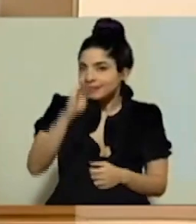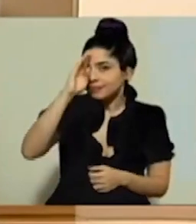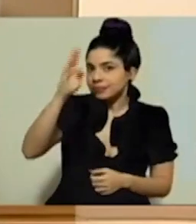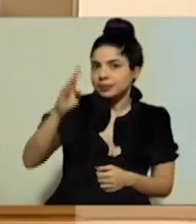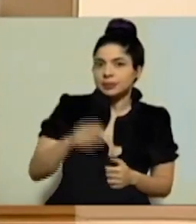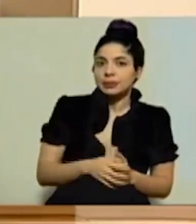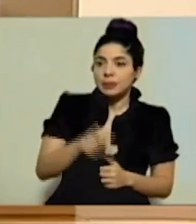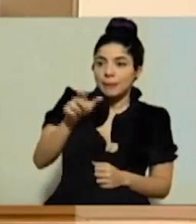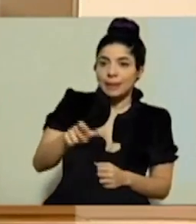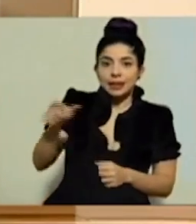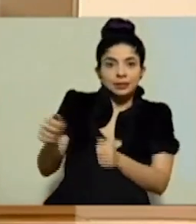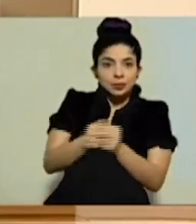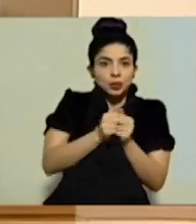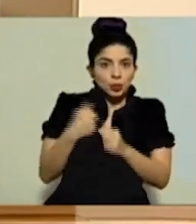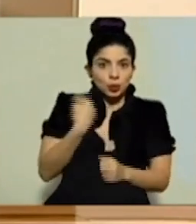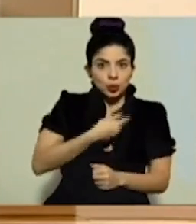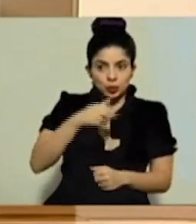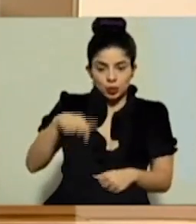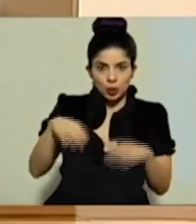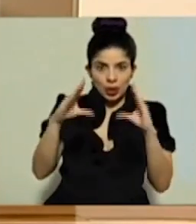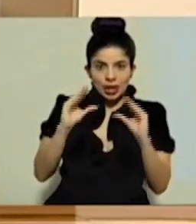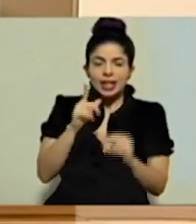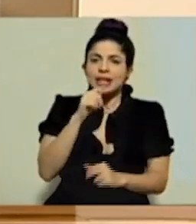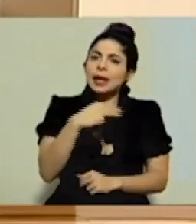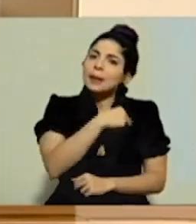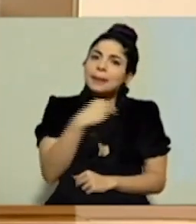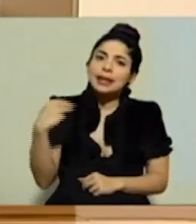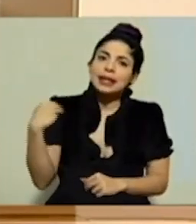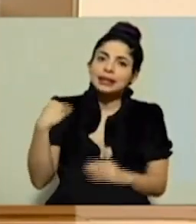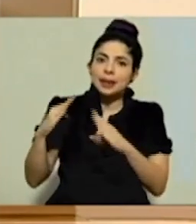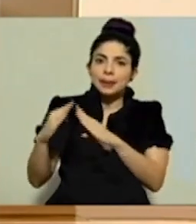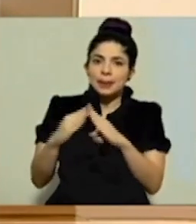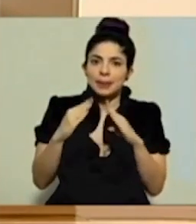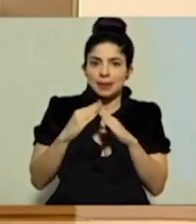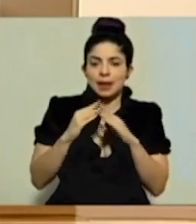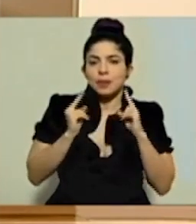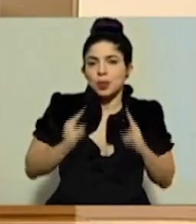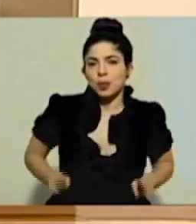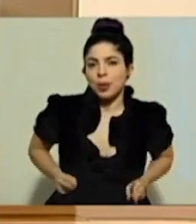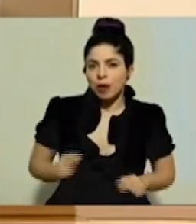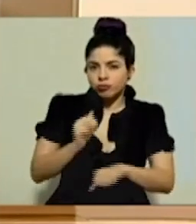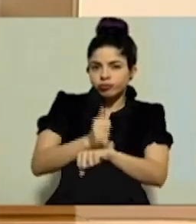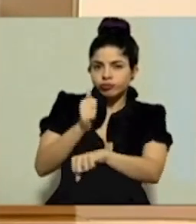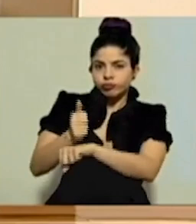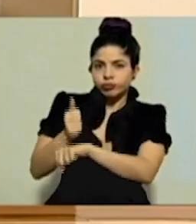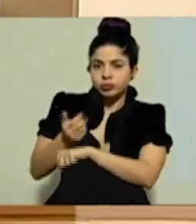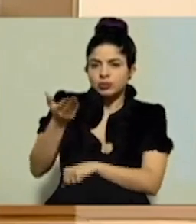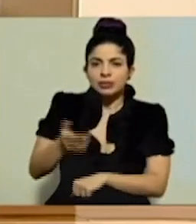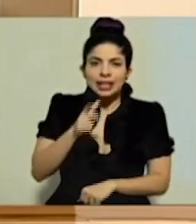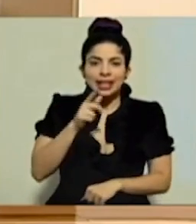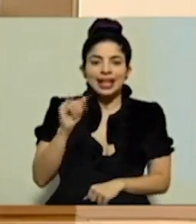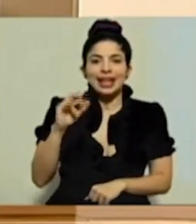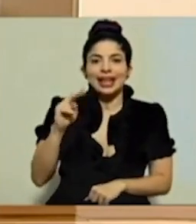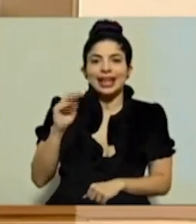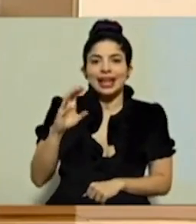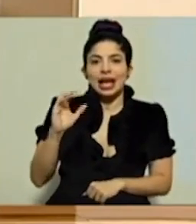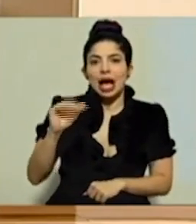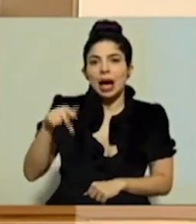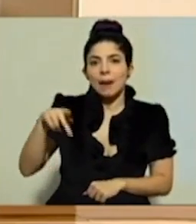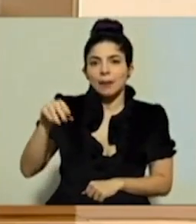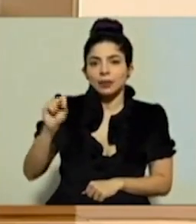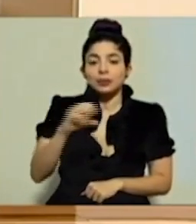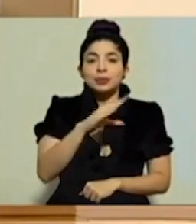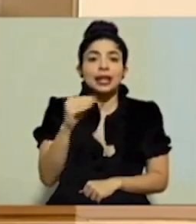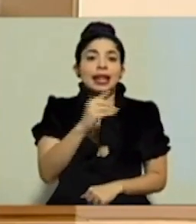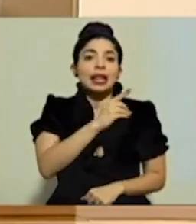Saludamos a las personas que nos acompañan esta tarde, a la Ministra de Vivienda y Asentamientos Humanos, la señora Irene Campos, y al